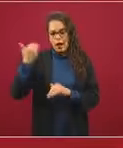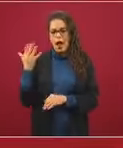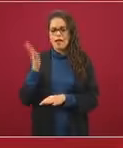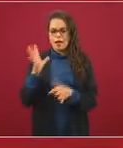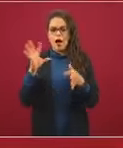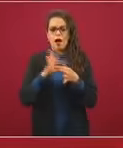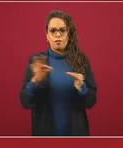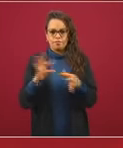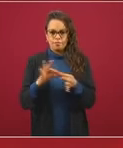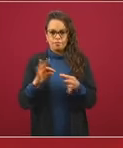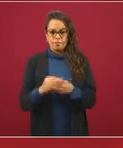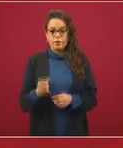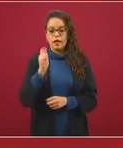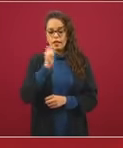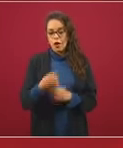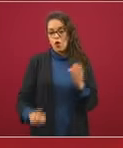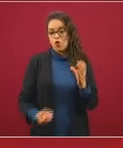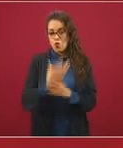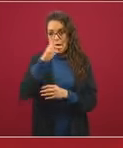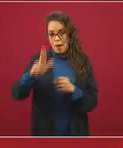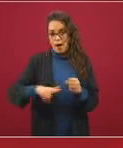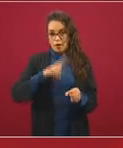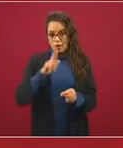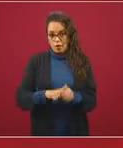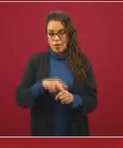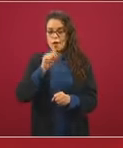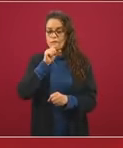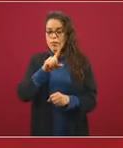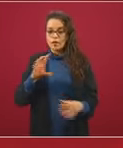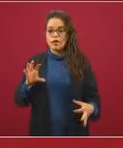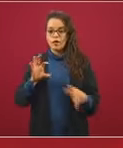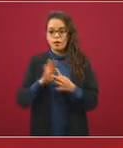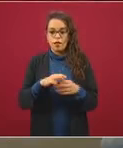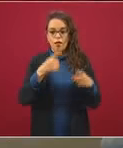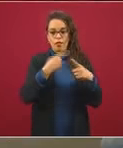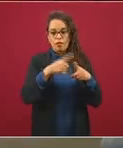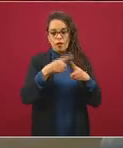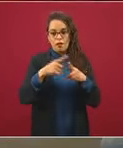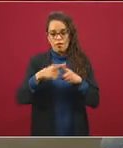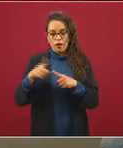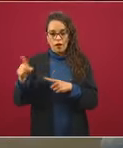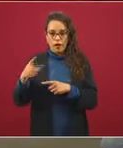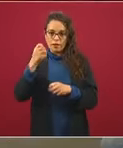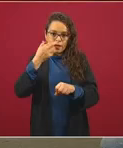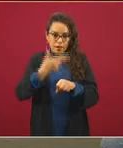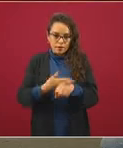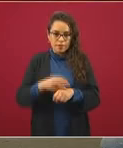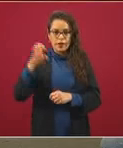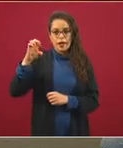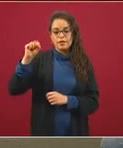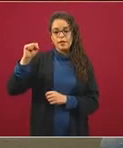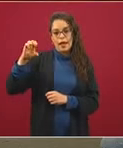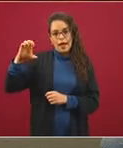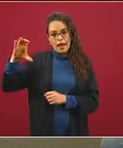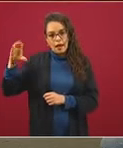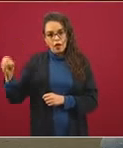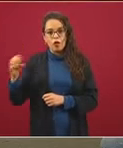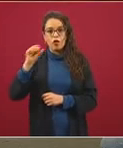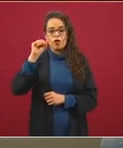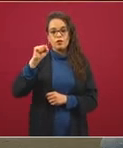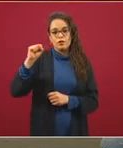iniciales de la nueva normalidad junto con las secretarias de Economía, de Trabajo y el director del IMSS.